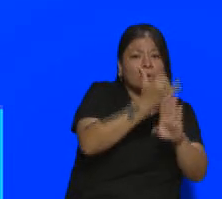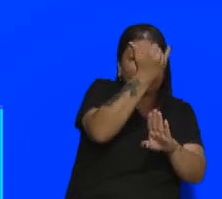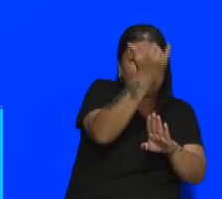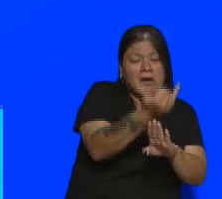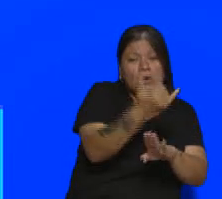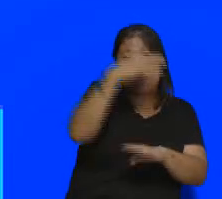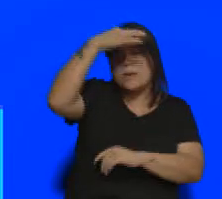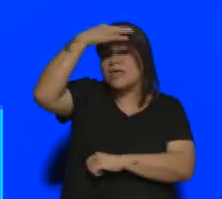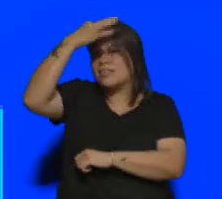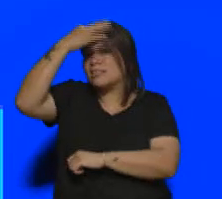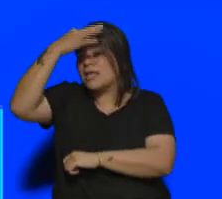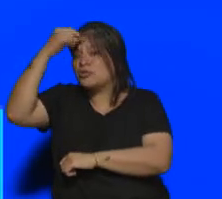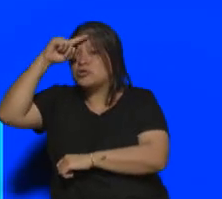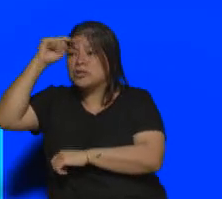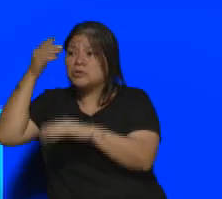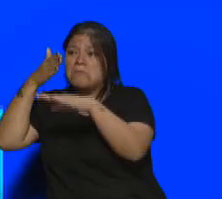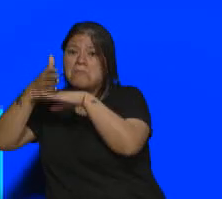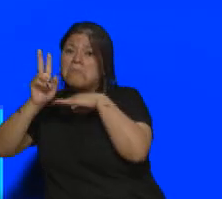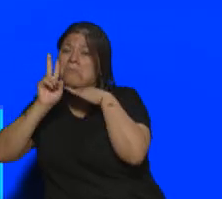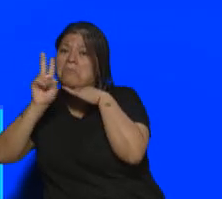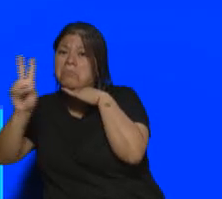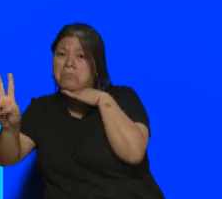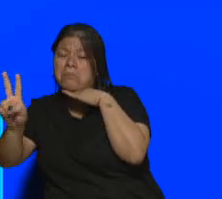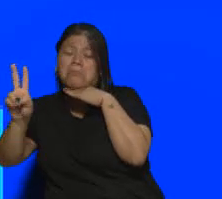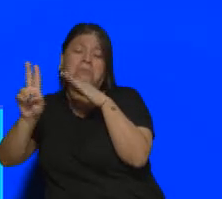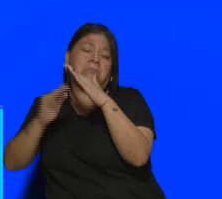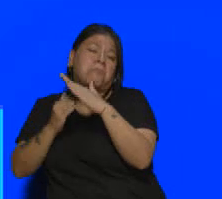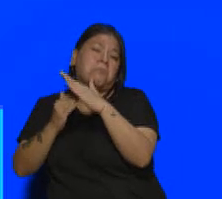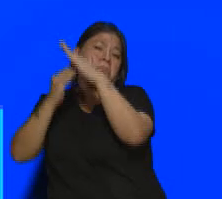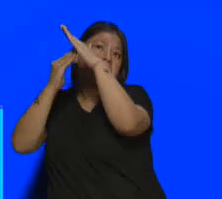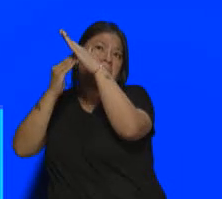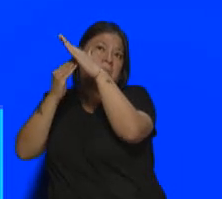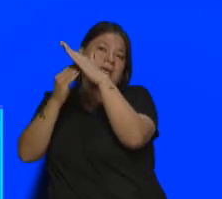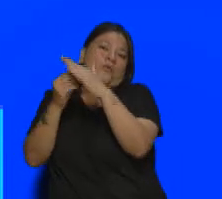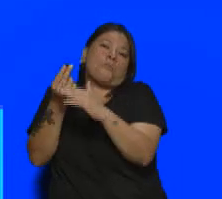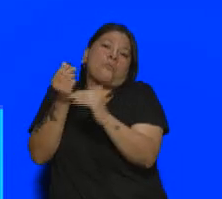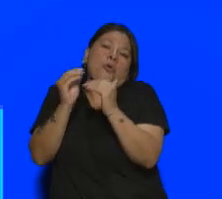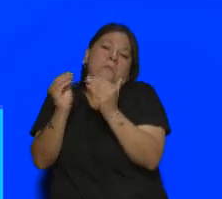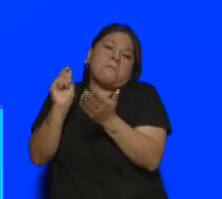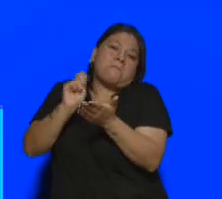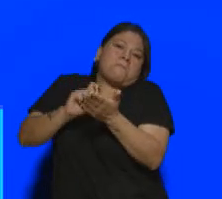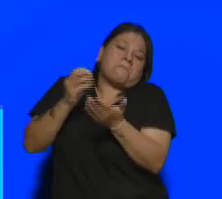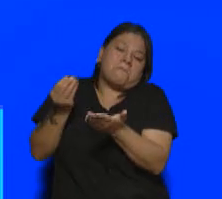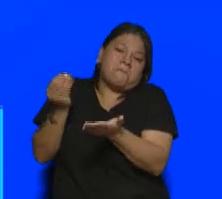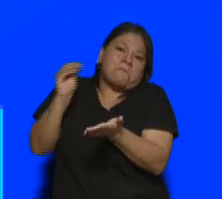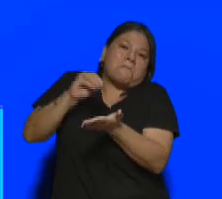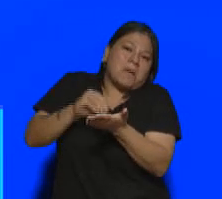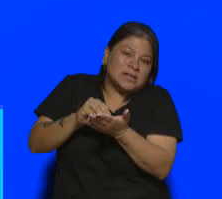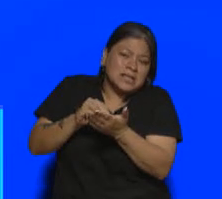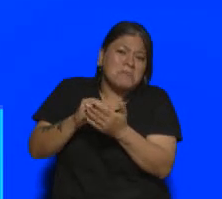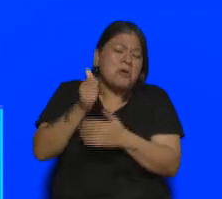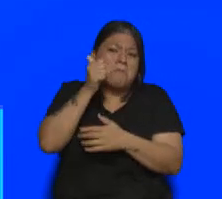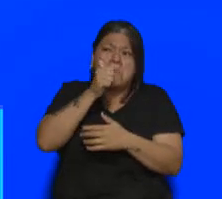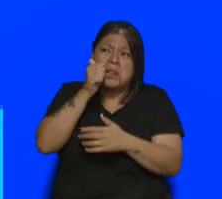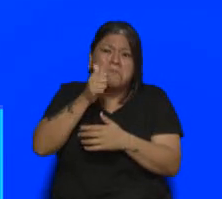ir a una obra de teatro nacional que está en el top y que, bueno, les cuesta un esforcito más pagar. Pero Mar del Plata tiene posibilidades